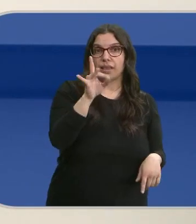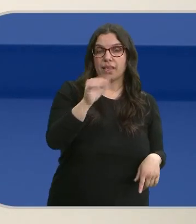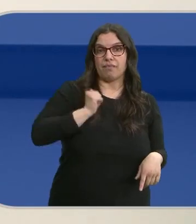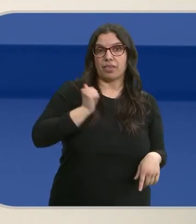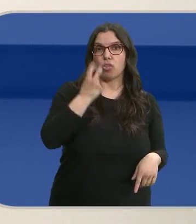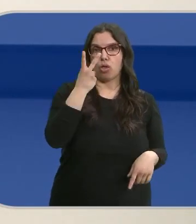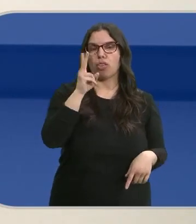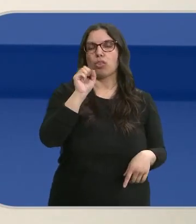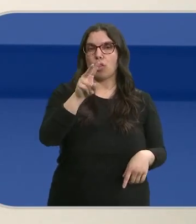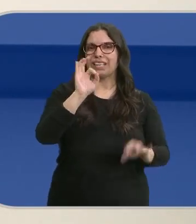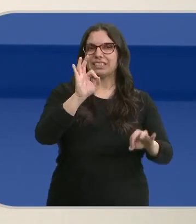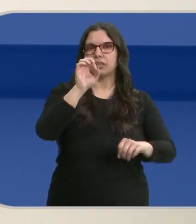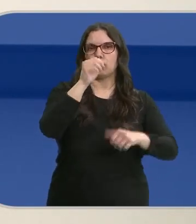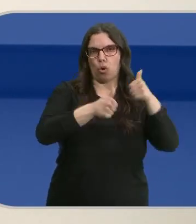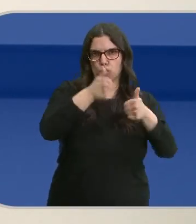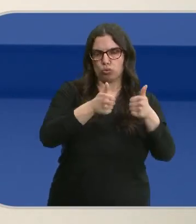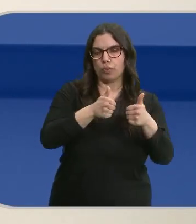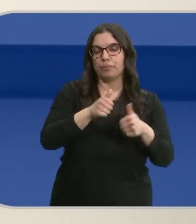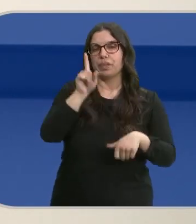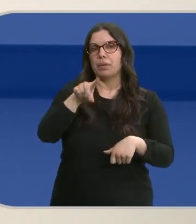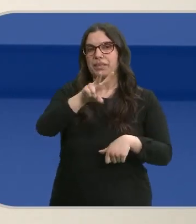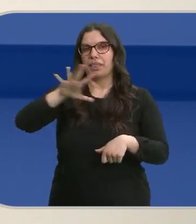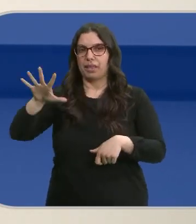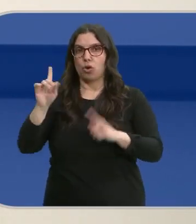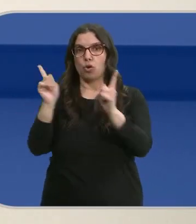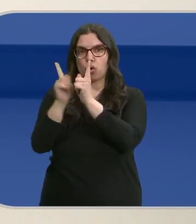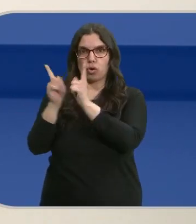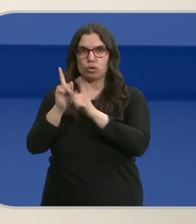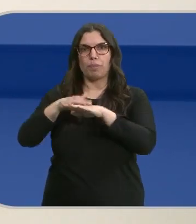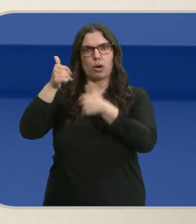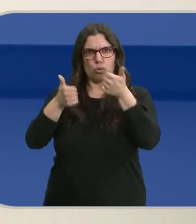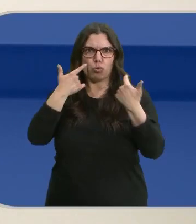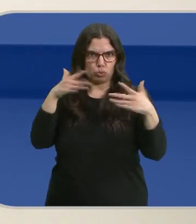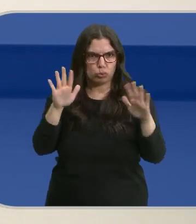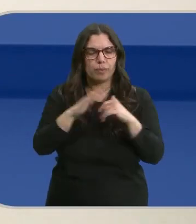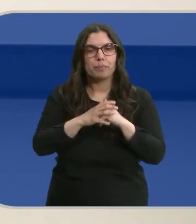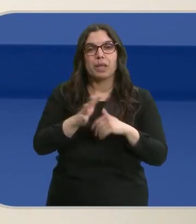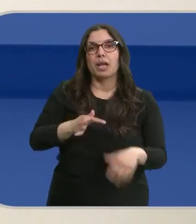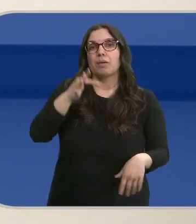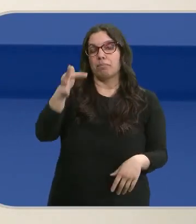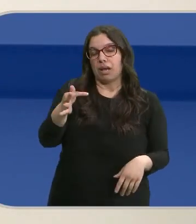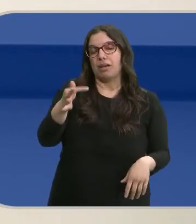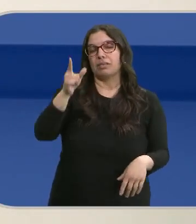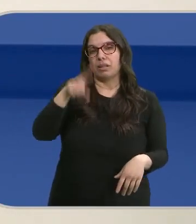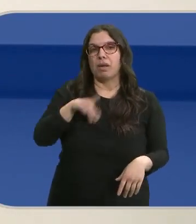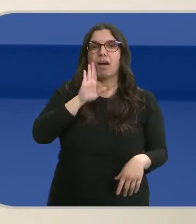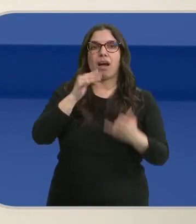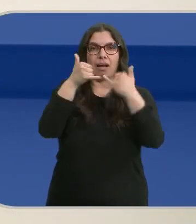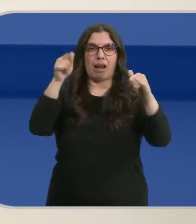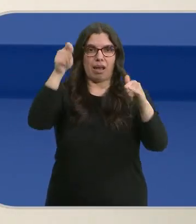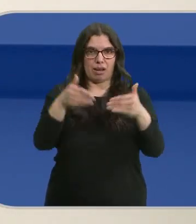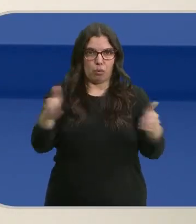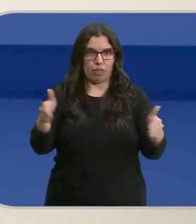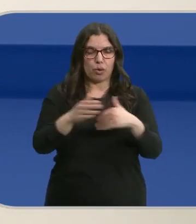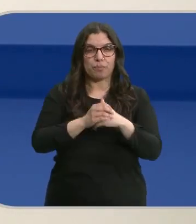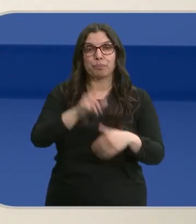entrarán a concurso. También vamos a tener 25 cortometrajes de ficción a concurso, ni más ni menos, más la cita, como os he dicho, en la gala inaugural.